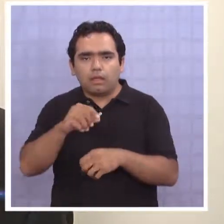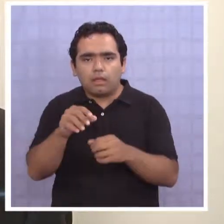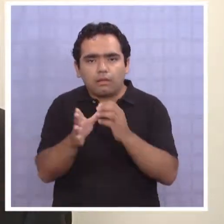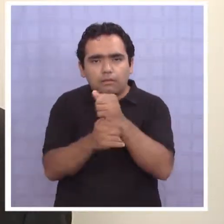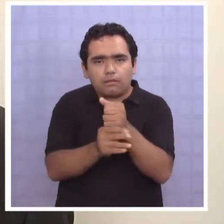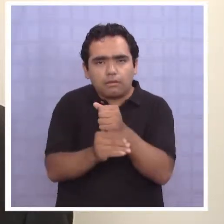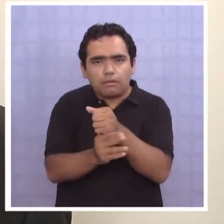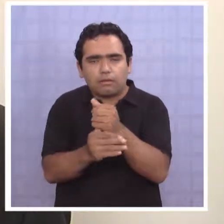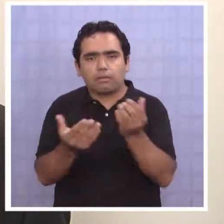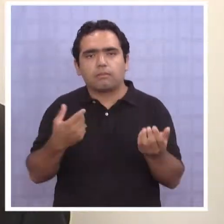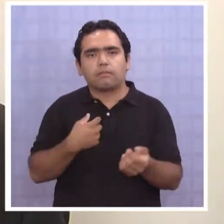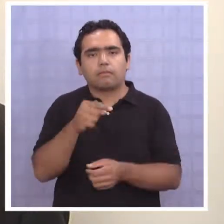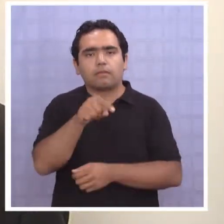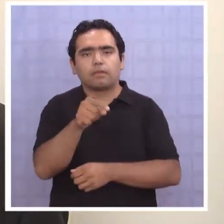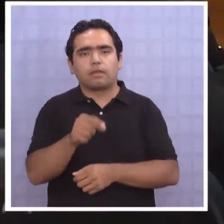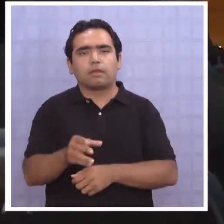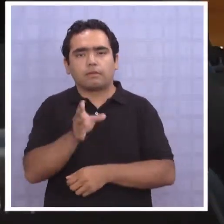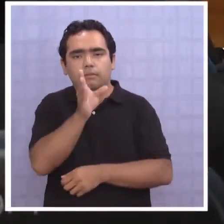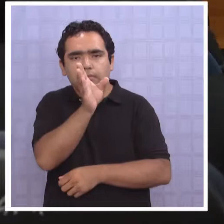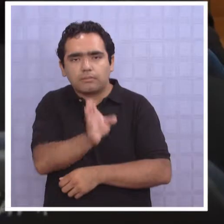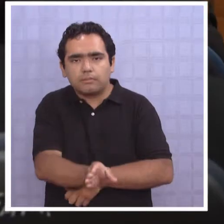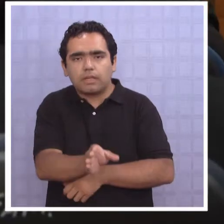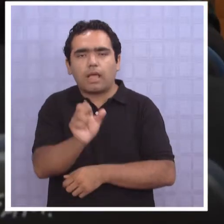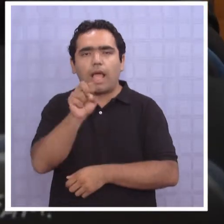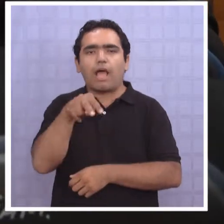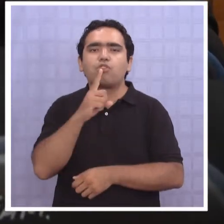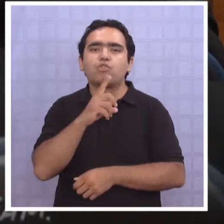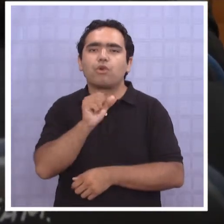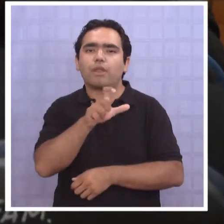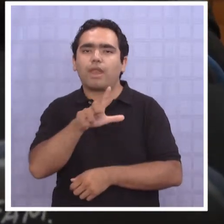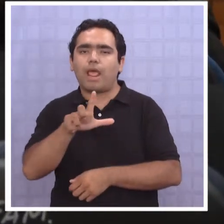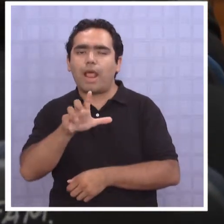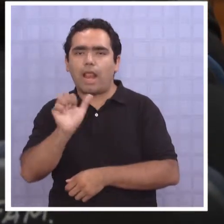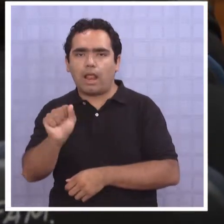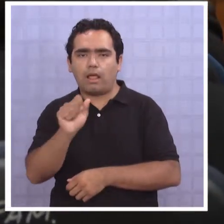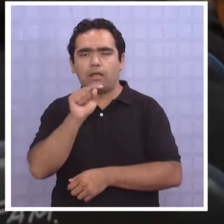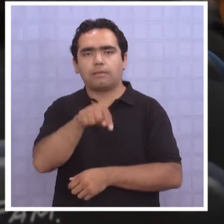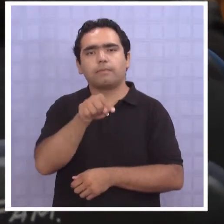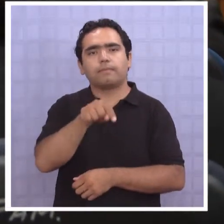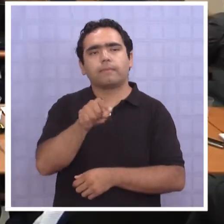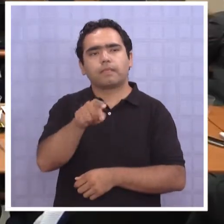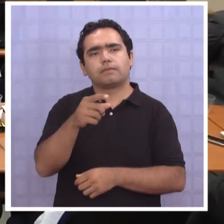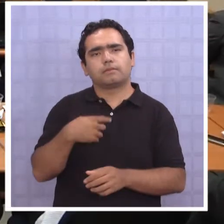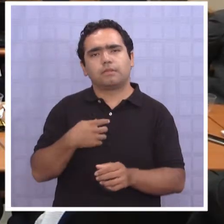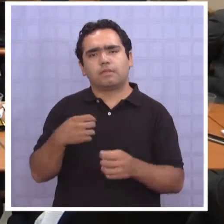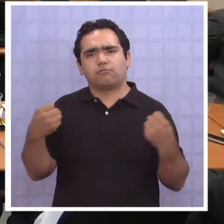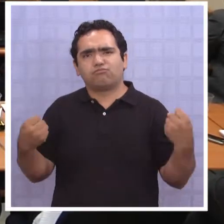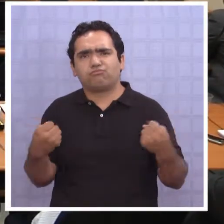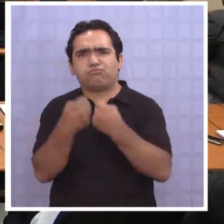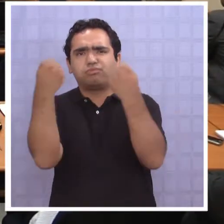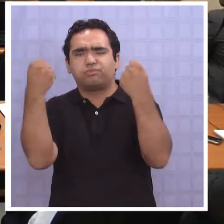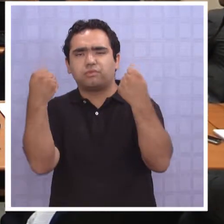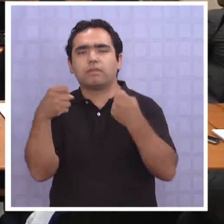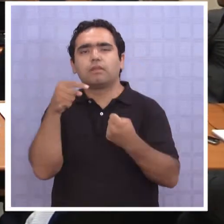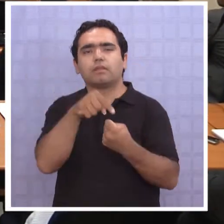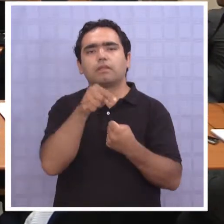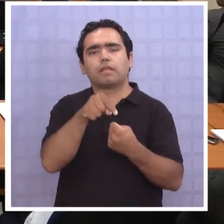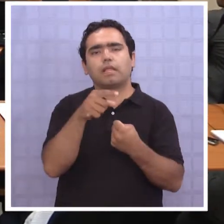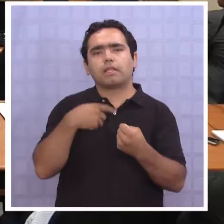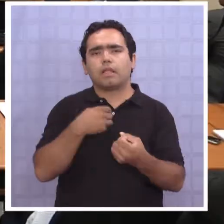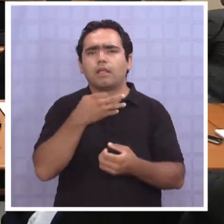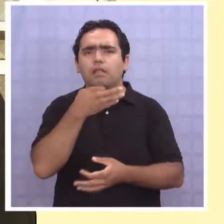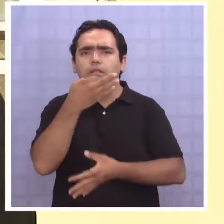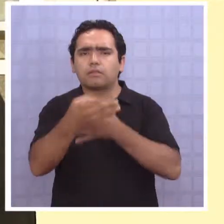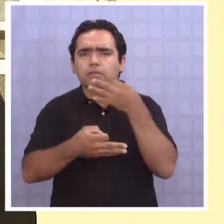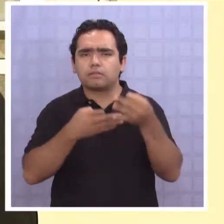por el cual se le imputa participación, entre otras, a la señora Antonella Sharafia. Se ha producido un verdadero punto de colisión entre lo que sostiene el